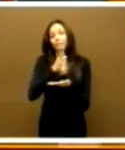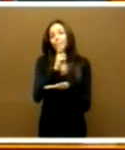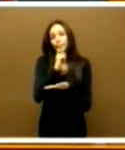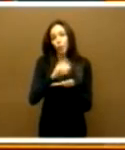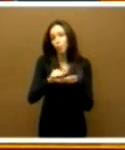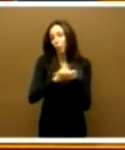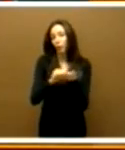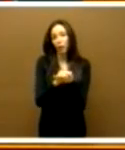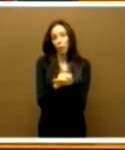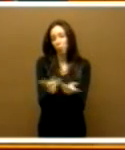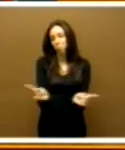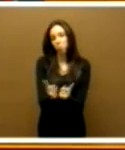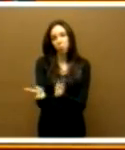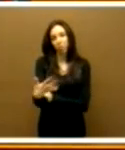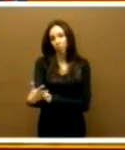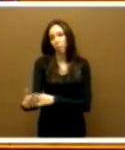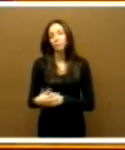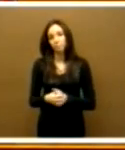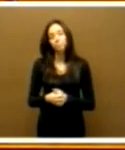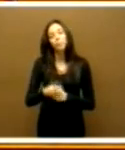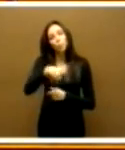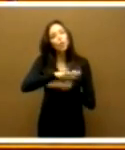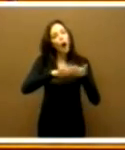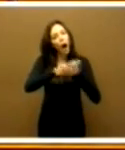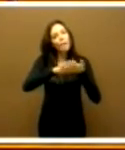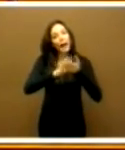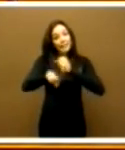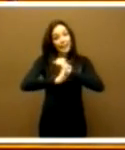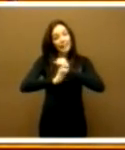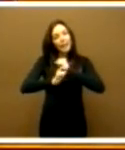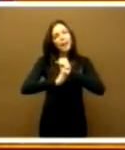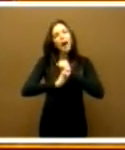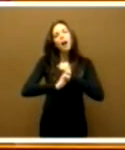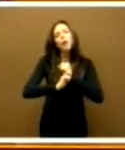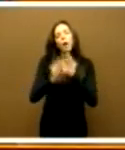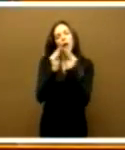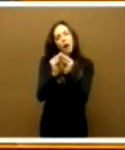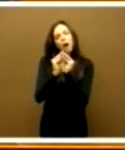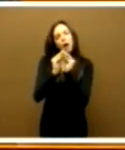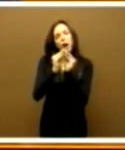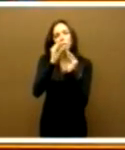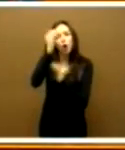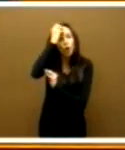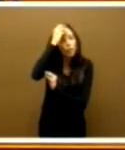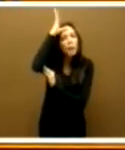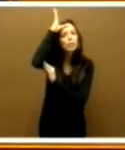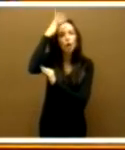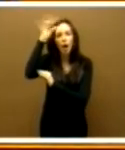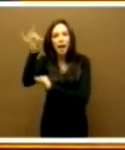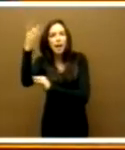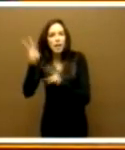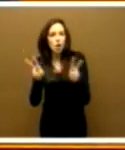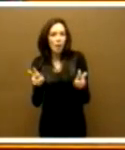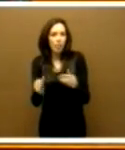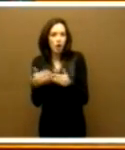raquíticas. Hablan ustedes de que esta estrategia parte del conocimiento y de la innovación y, por